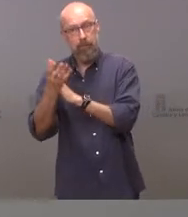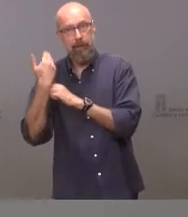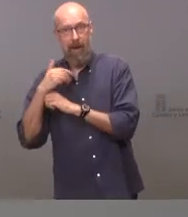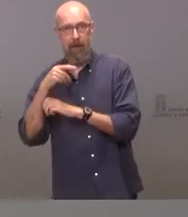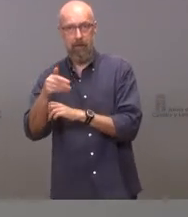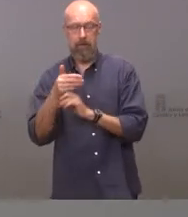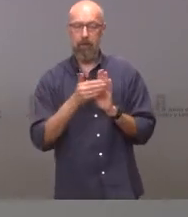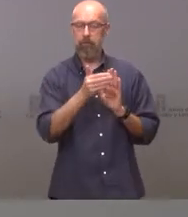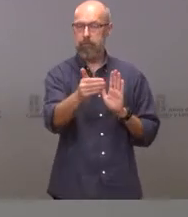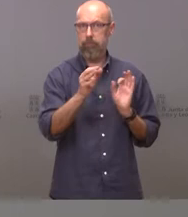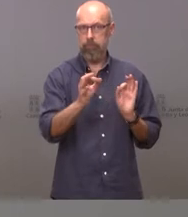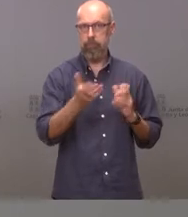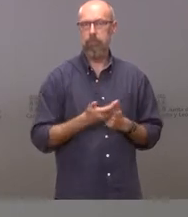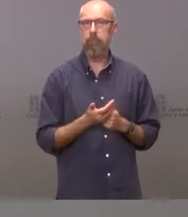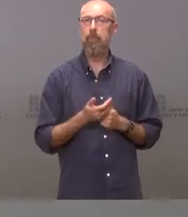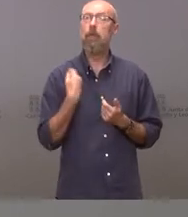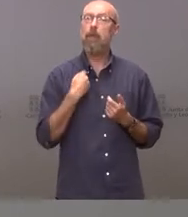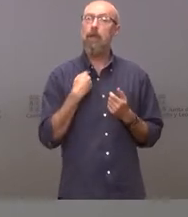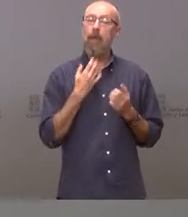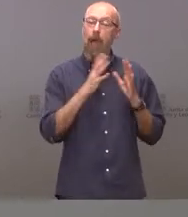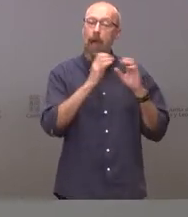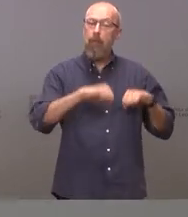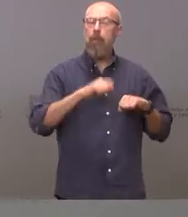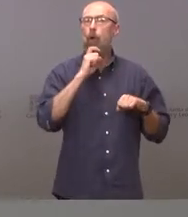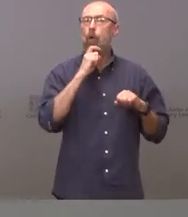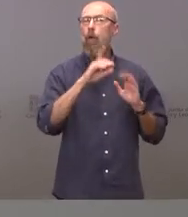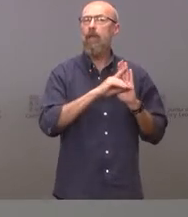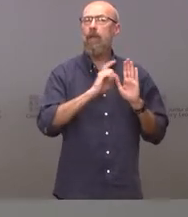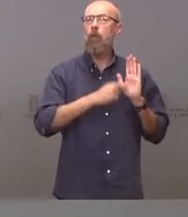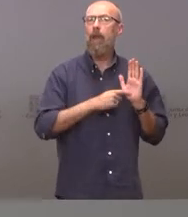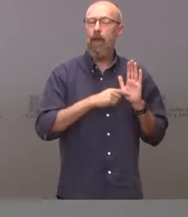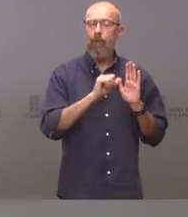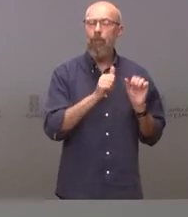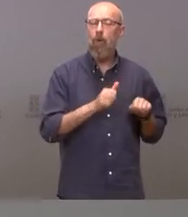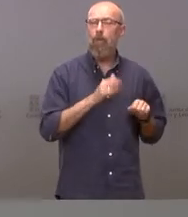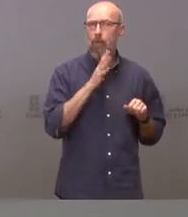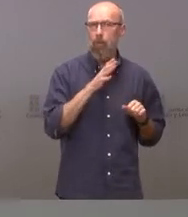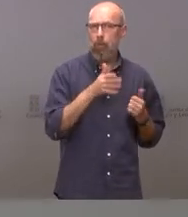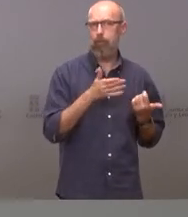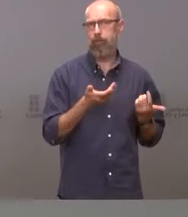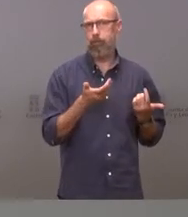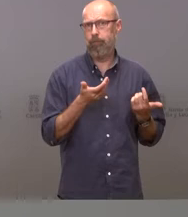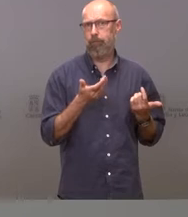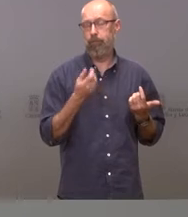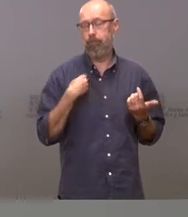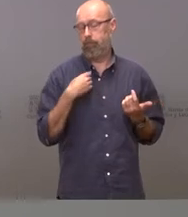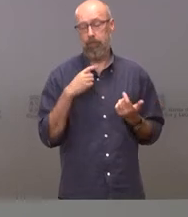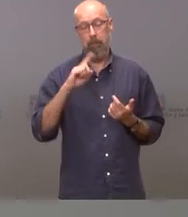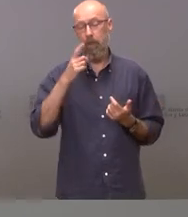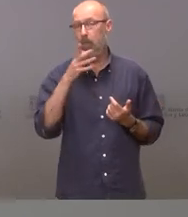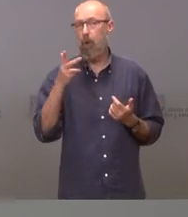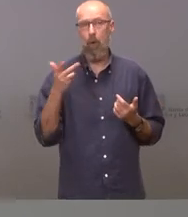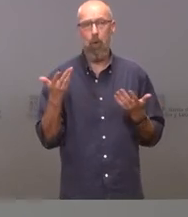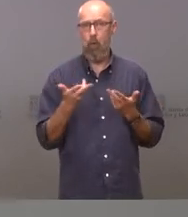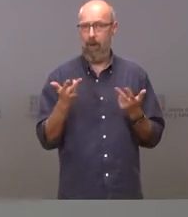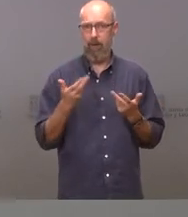lo aprobamos a través de la figura del decreto ley? En relación con esa cuestión, es razonable justificarlo desde la urgencia que